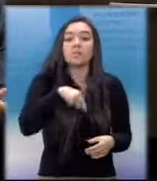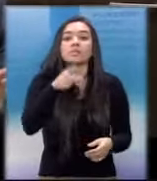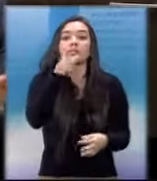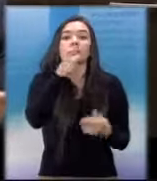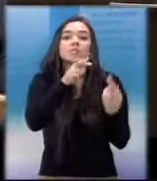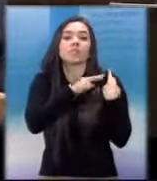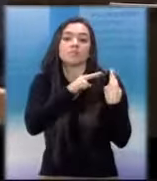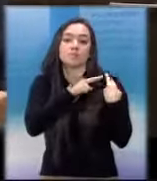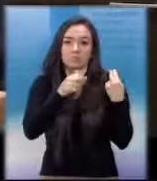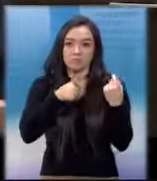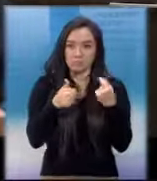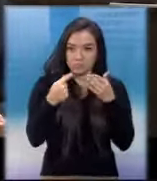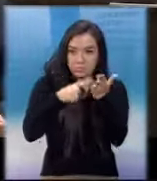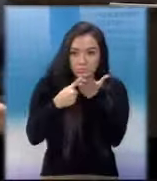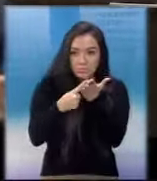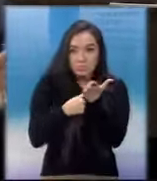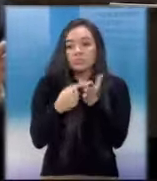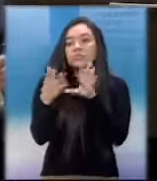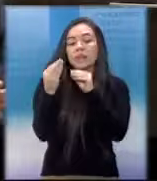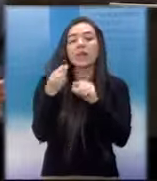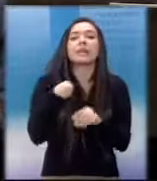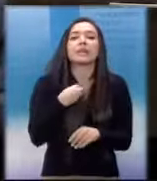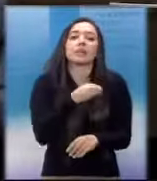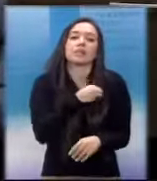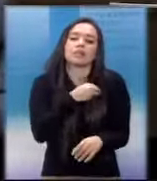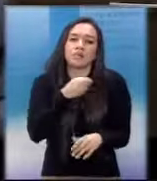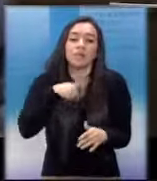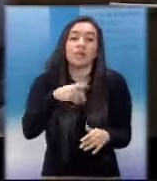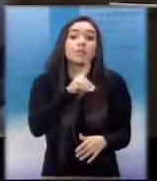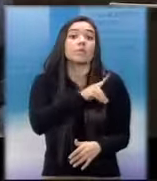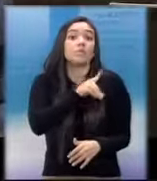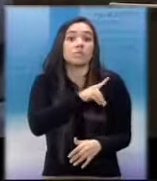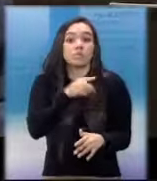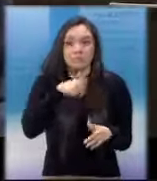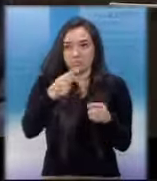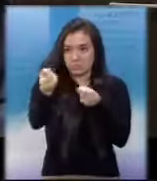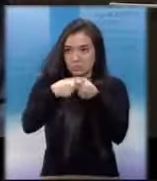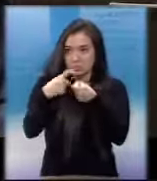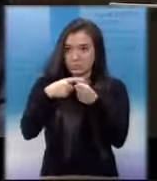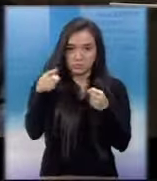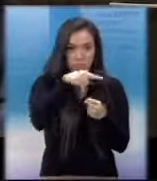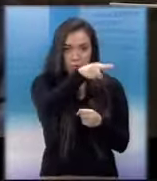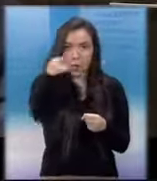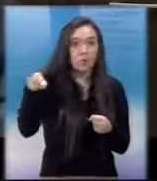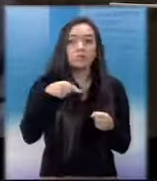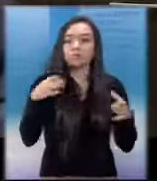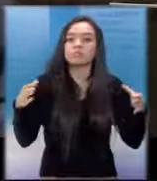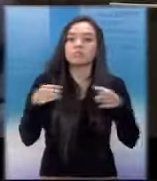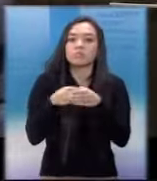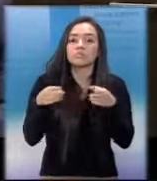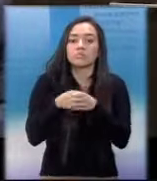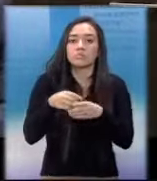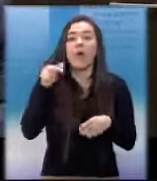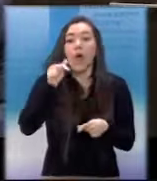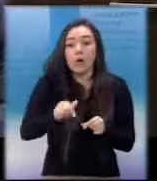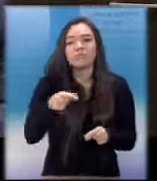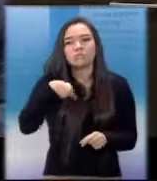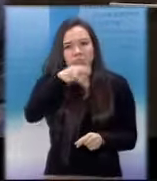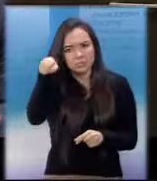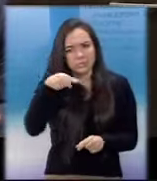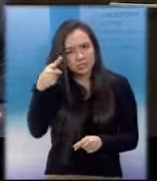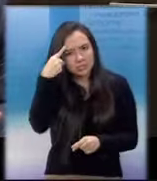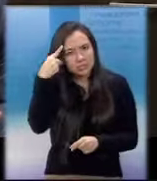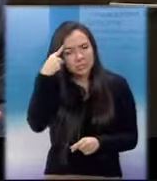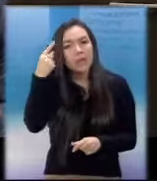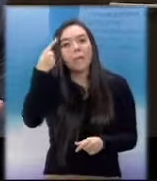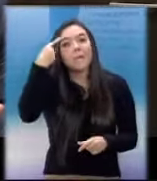y aún con aquellos que no tienen partido político y que son diputados independientes y que debemos buscar hacer conciencia que efectivamente